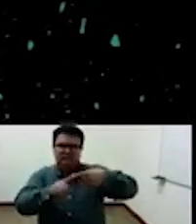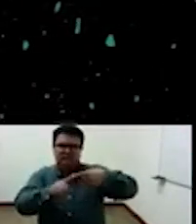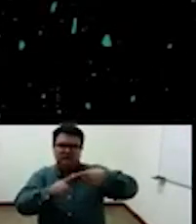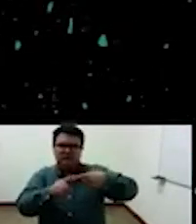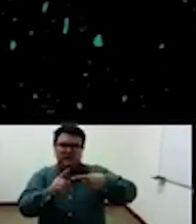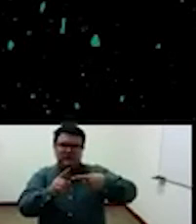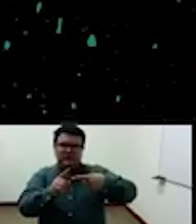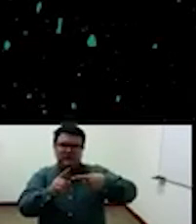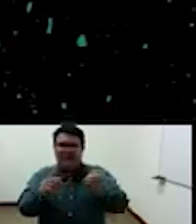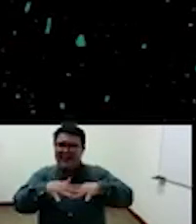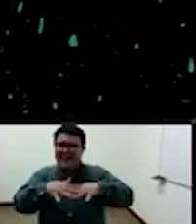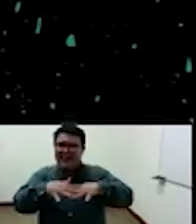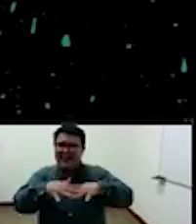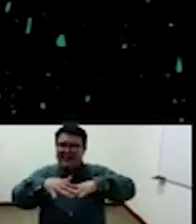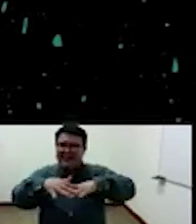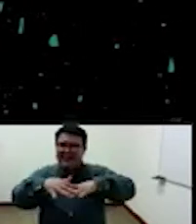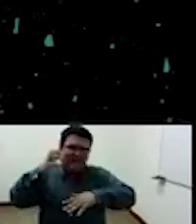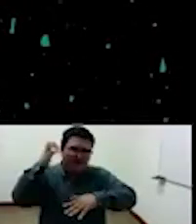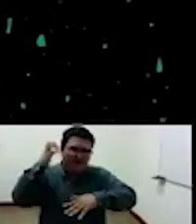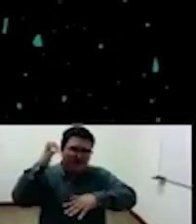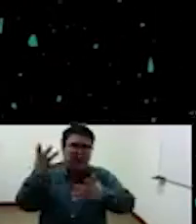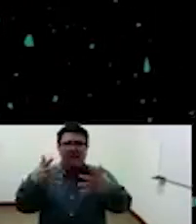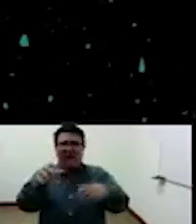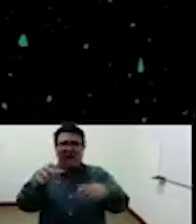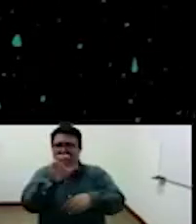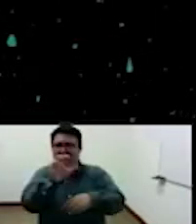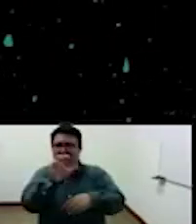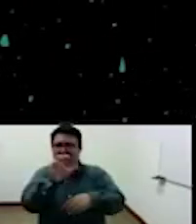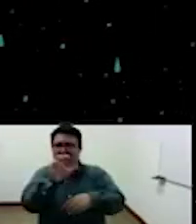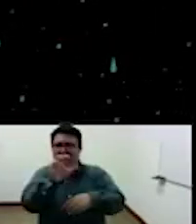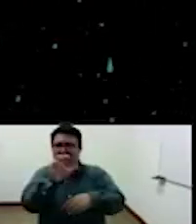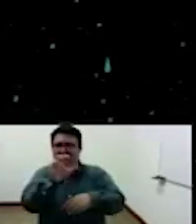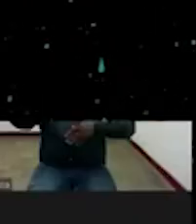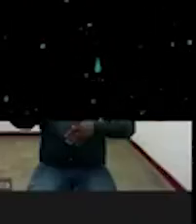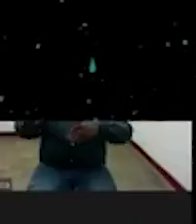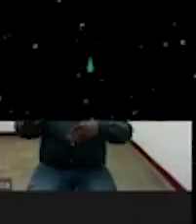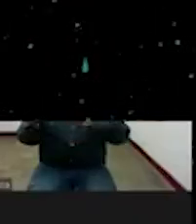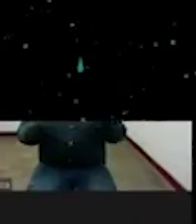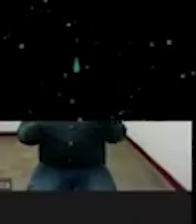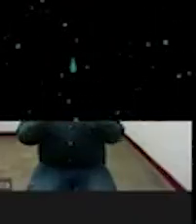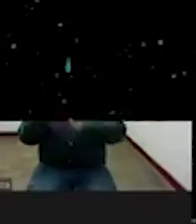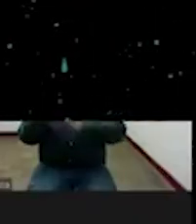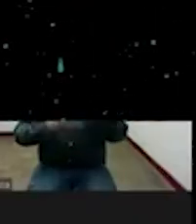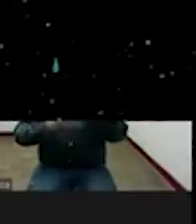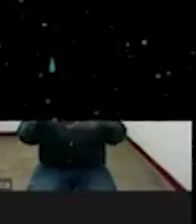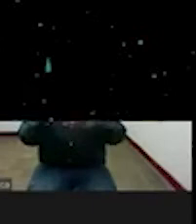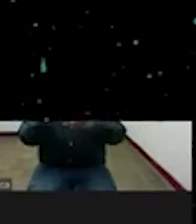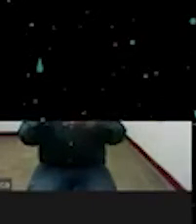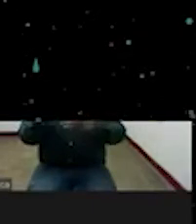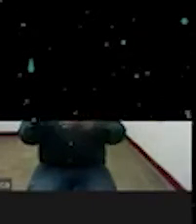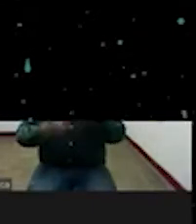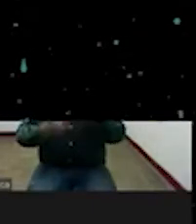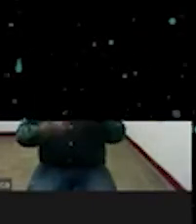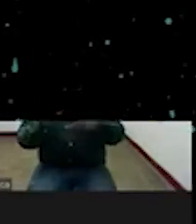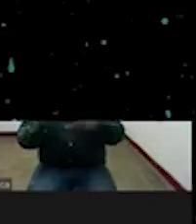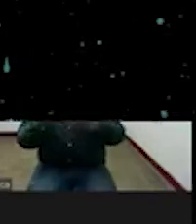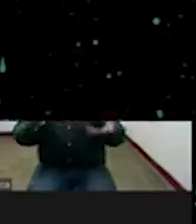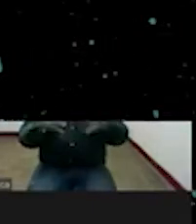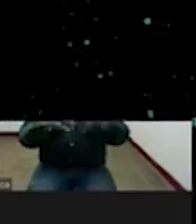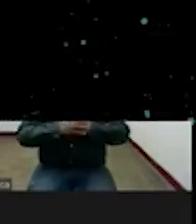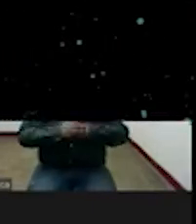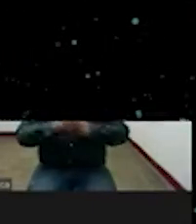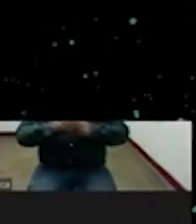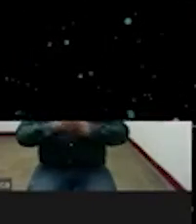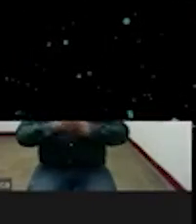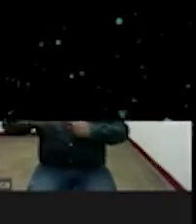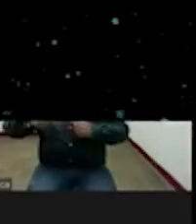denomina se le puede llamar el sistema mundo porque digamos lo que generó fue como la